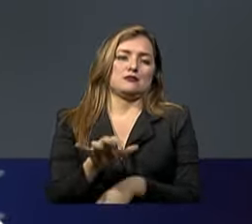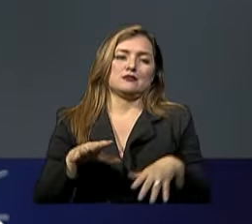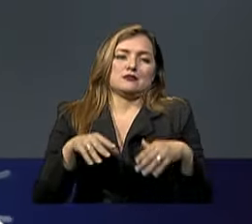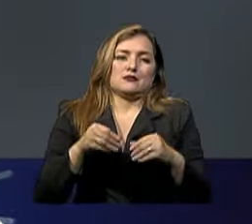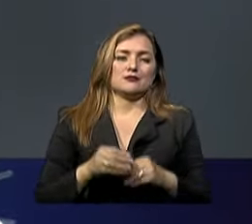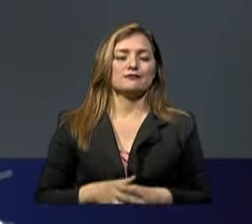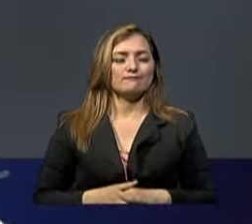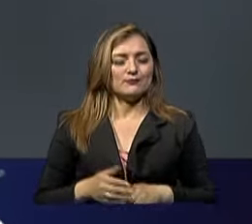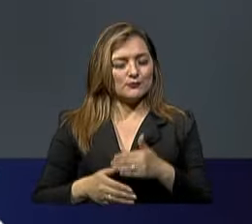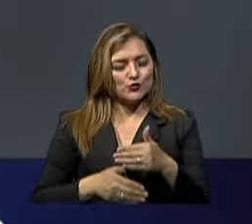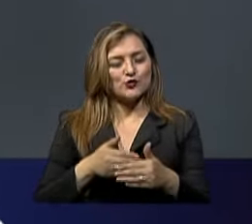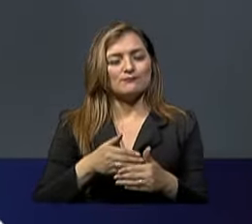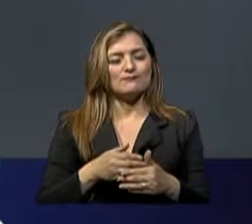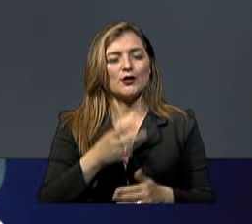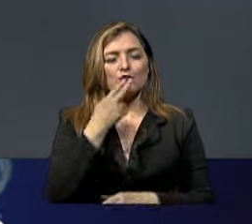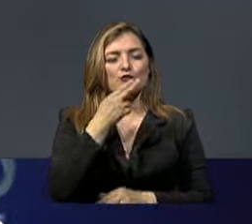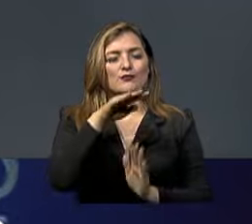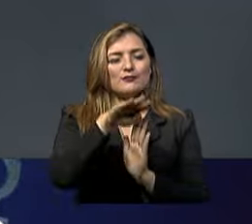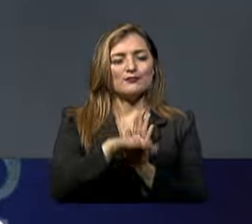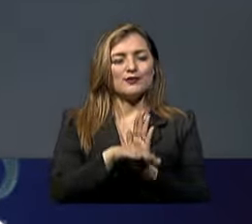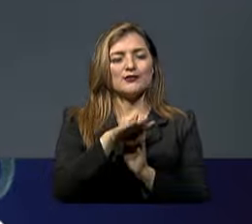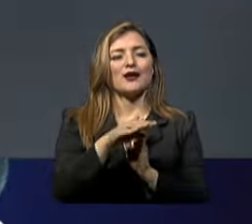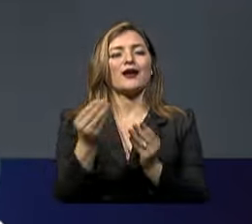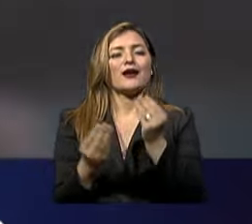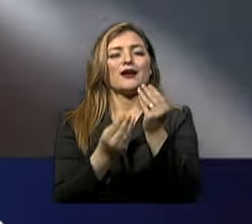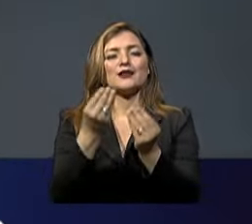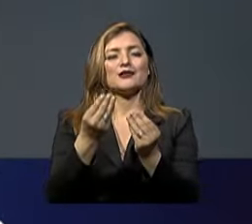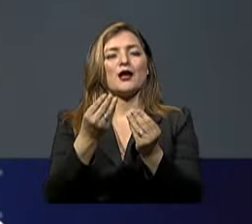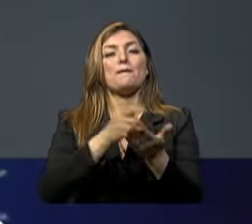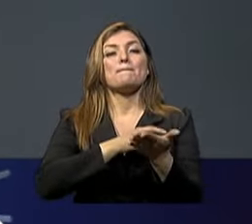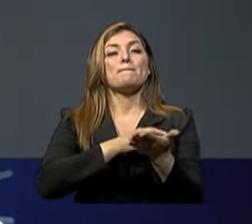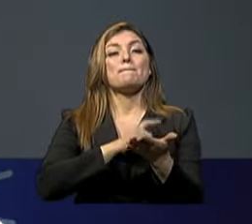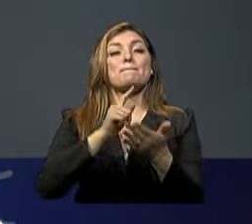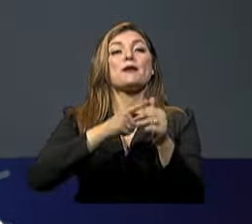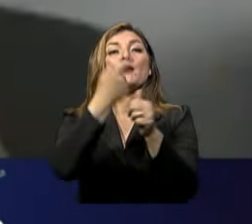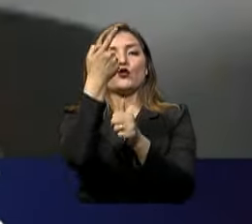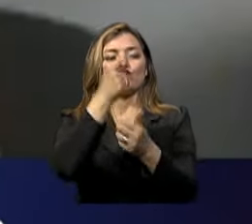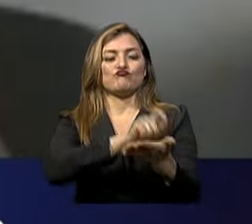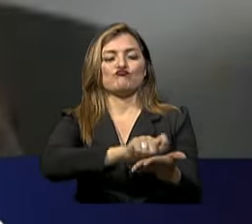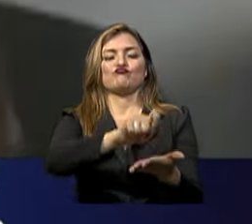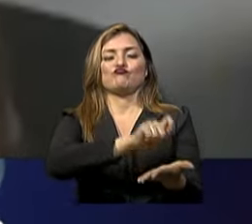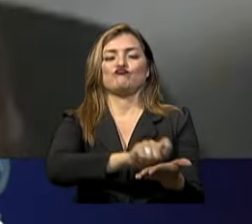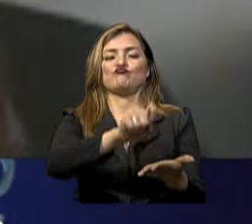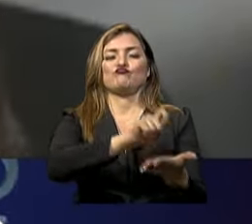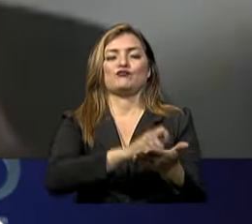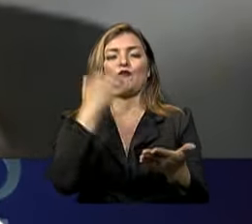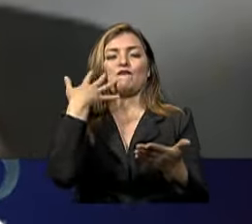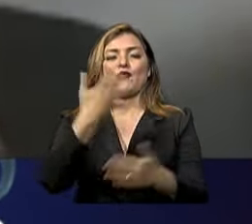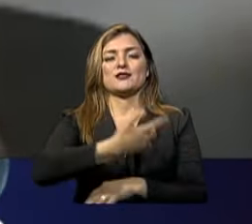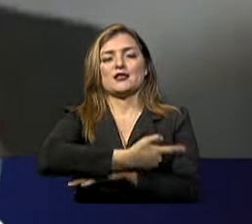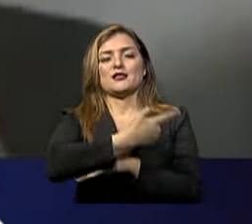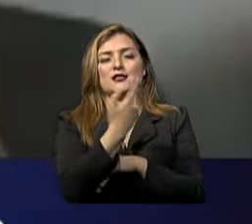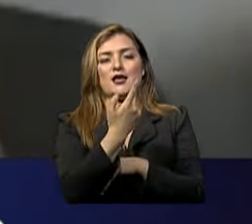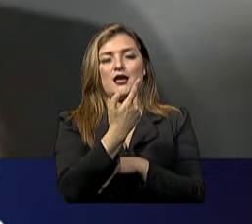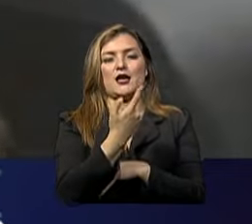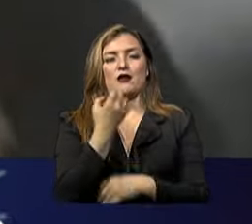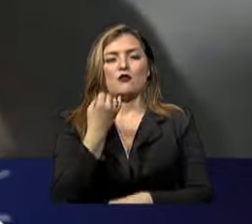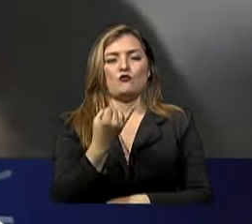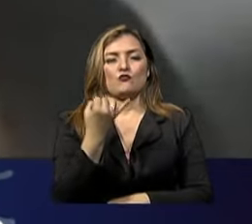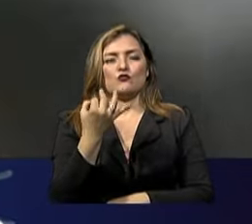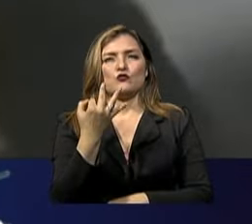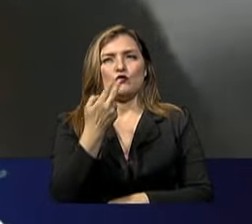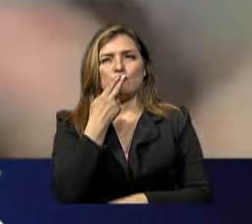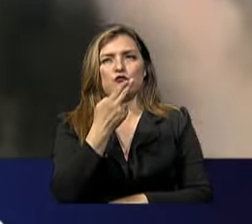tabacos ¿Cómo vas a hacer? Vas a escribir, te vas a hacer como un calendario Para poder escribir día a día cuántos tabacos fumas y por qué